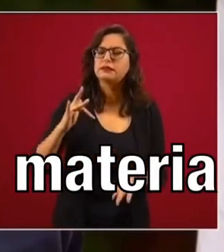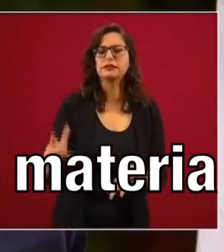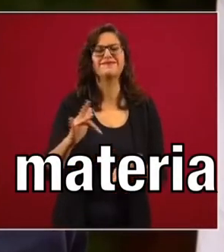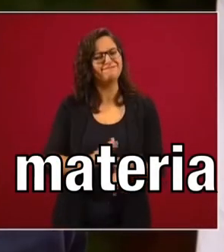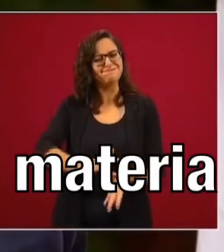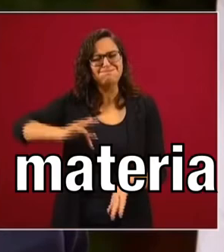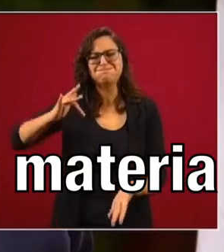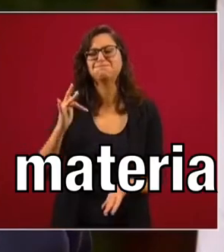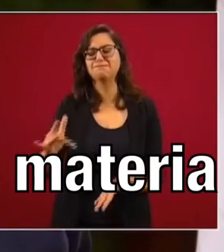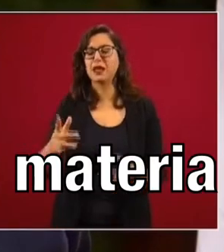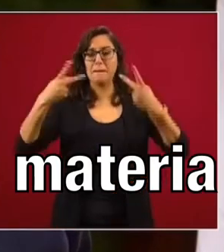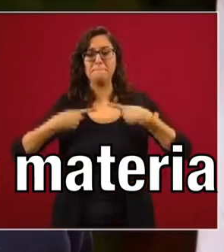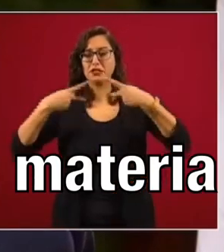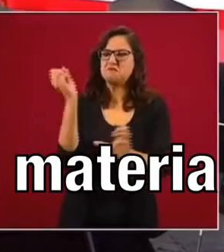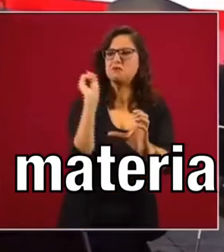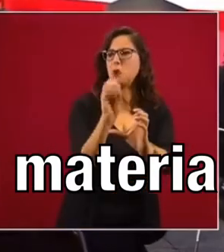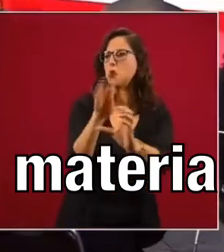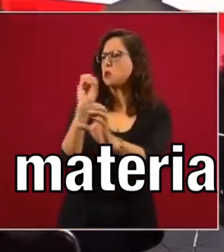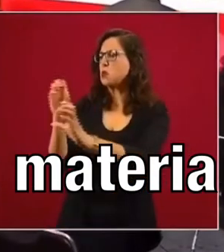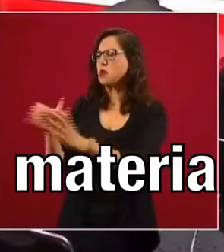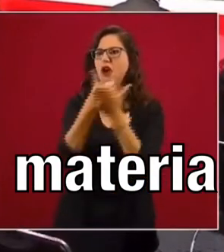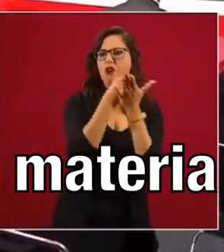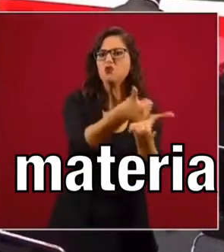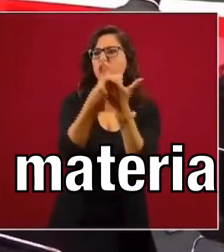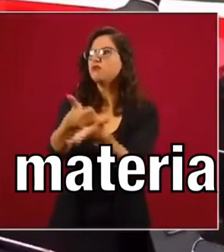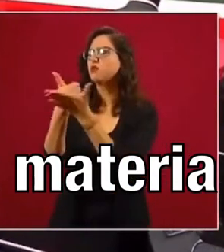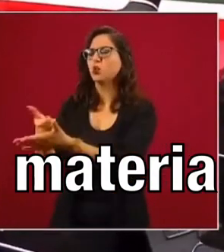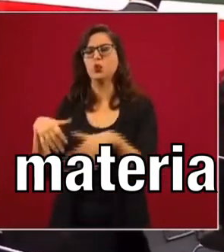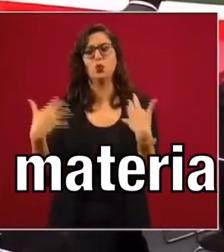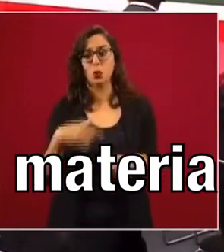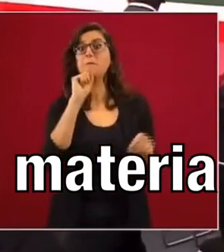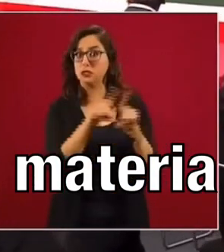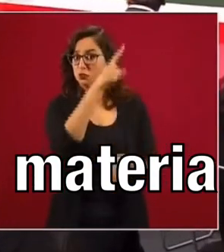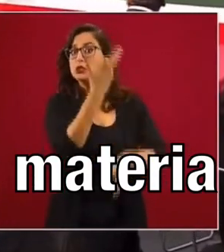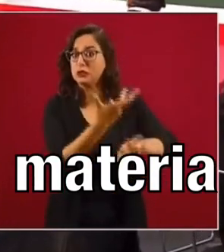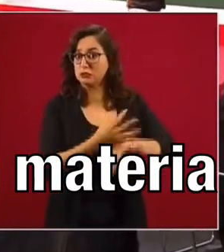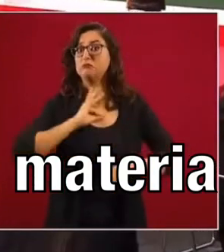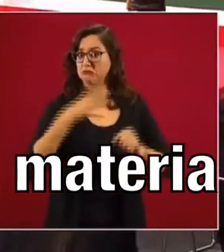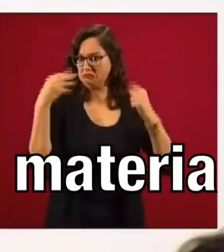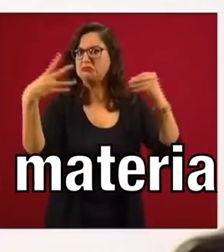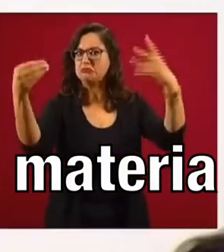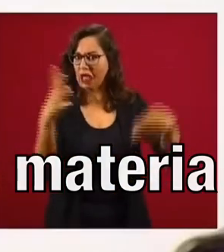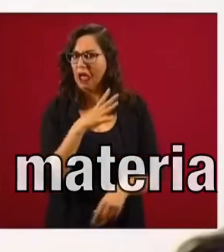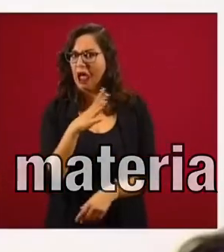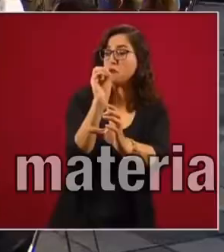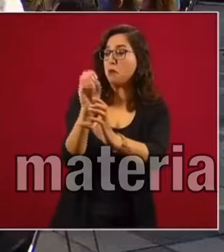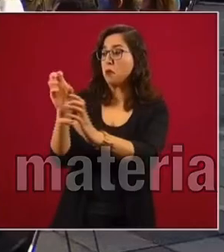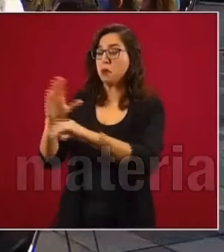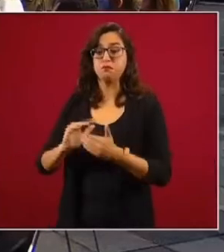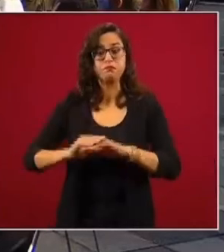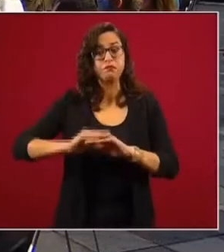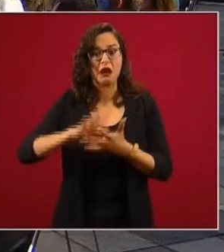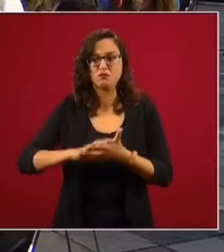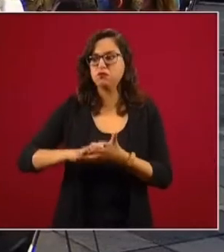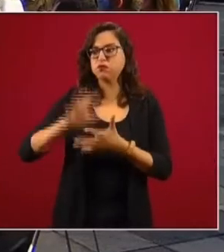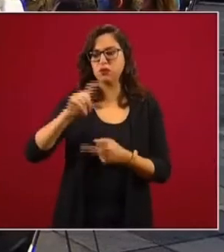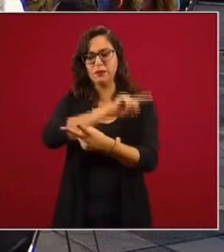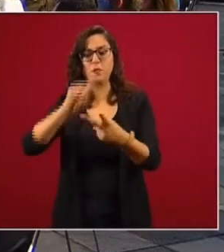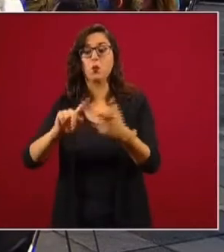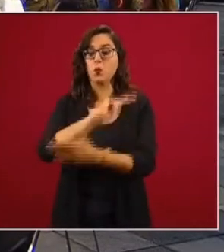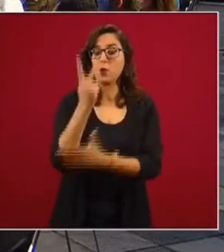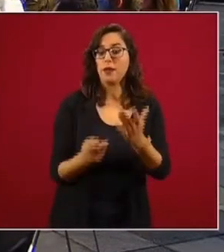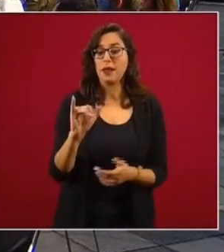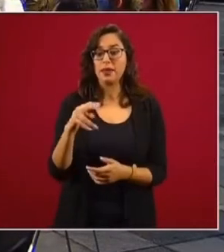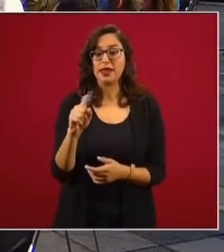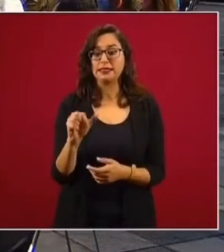gracias a nuestros paisanos migrantes. A pesar de la pandemia en Estados Unidos, las remesas han crecido con los programas de bienestar